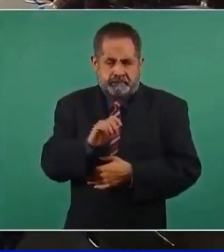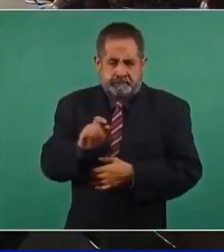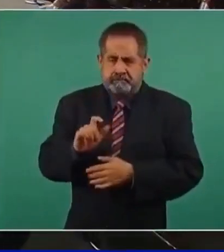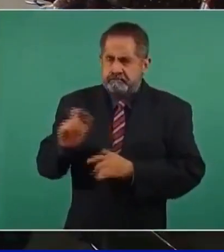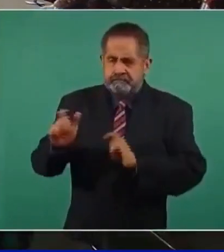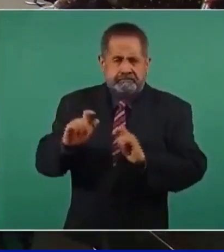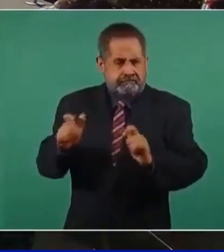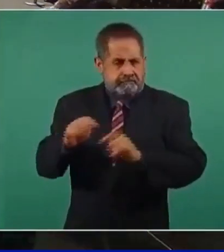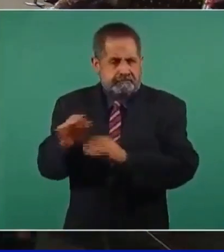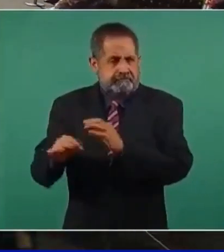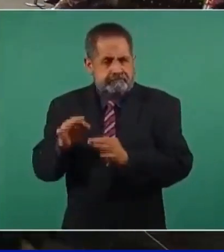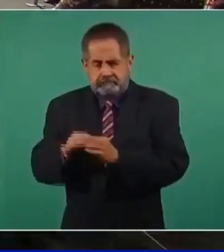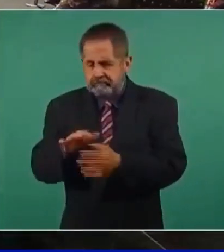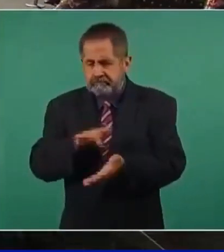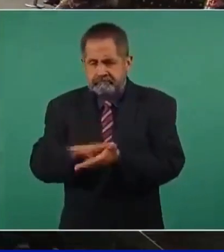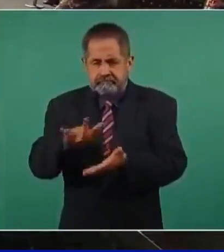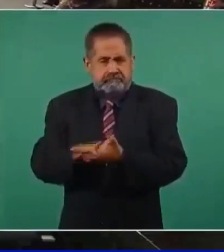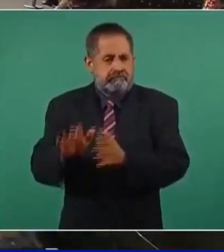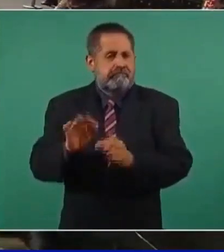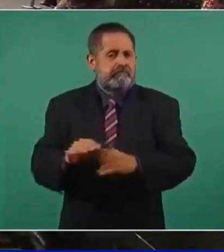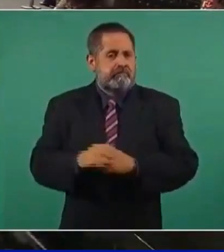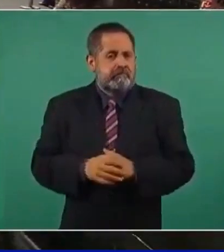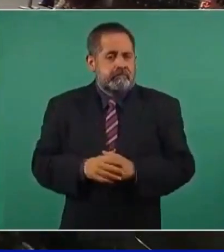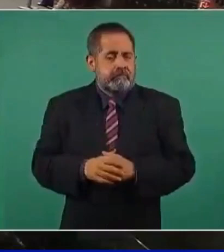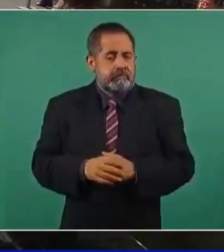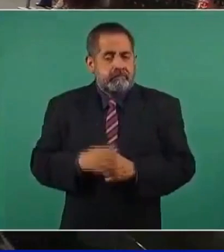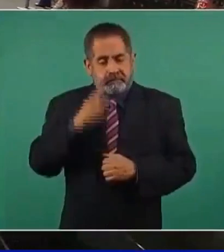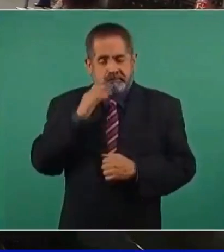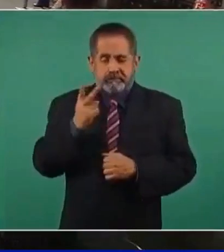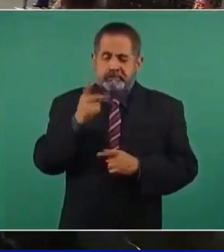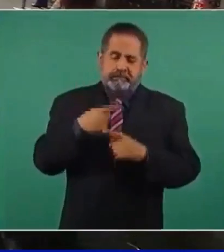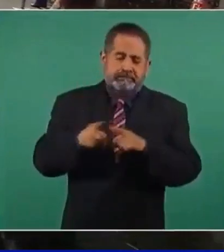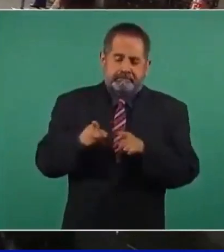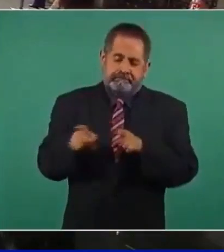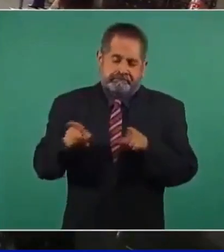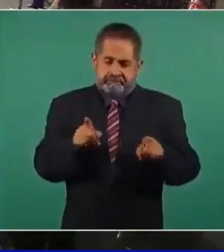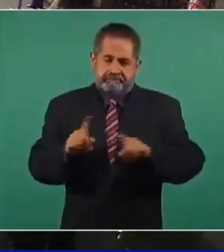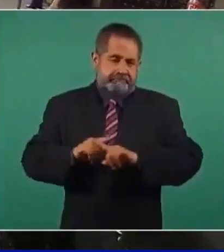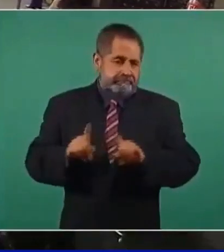porque son dos tratamientos distintos.